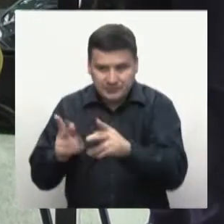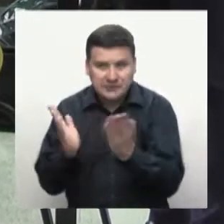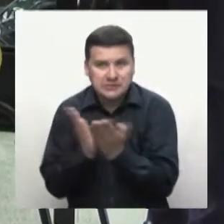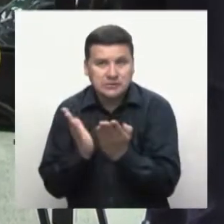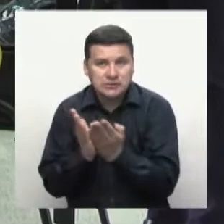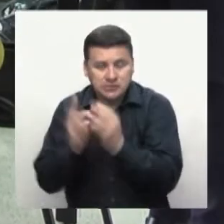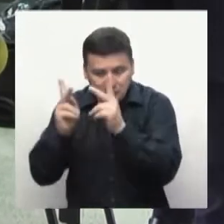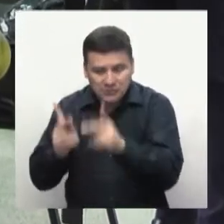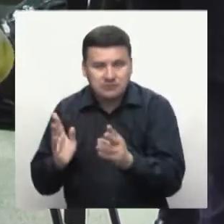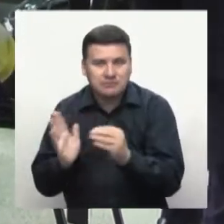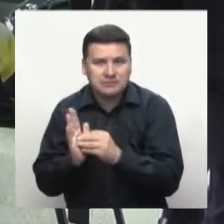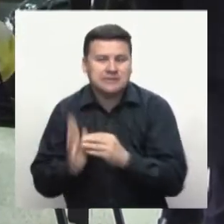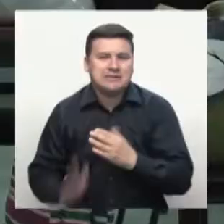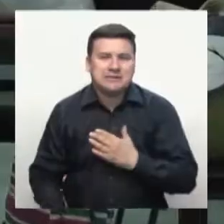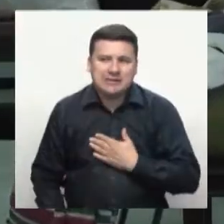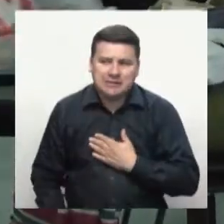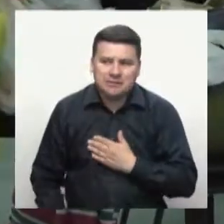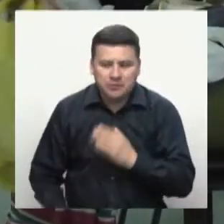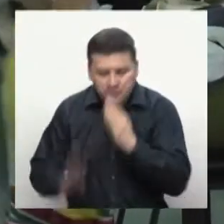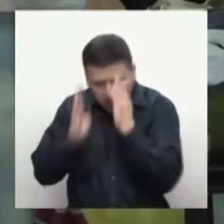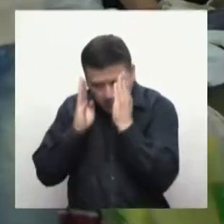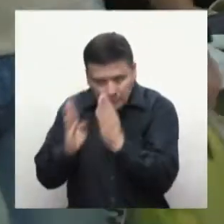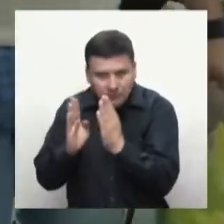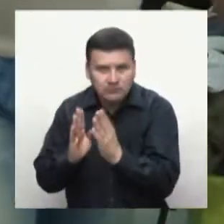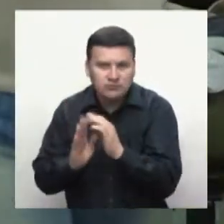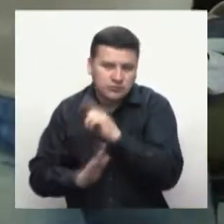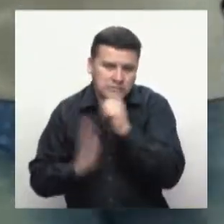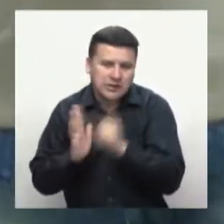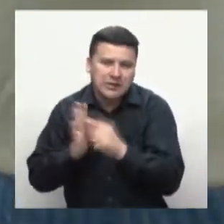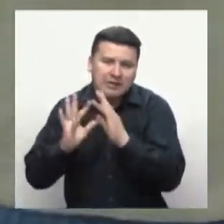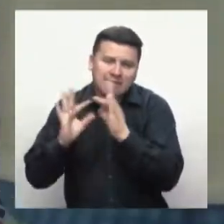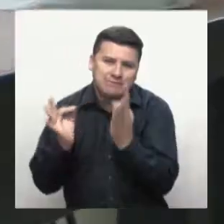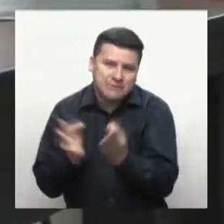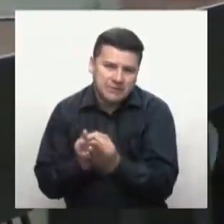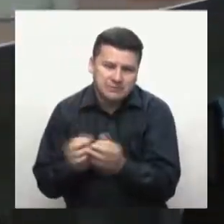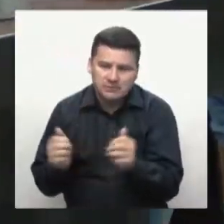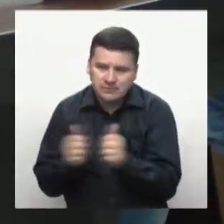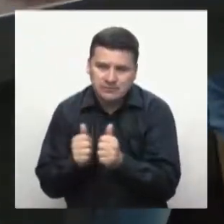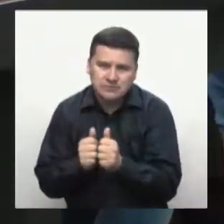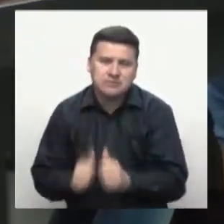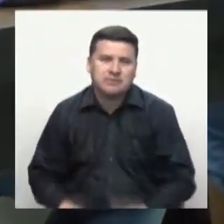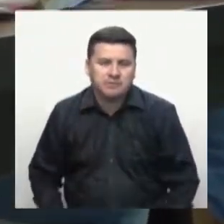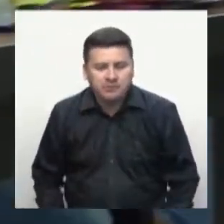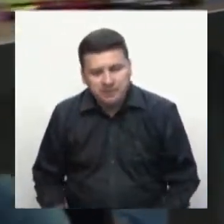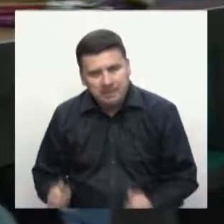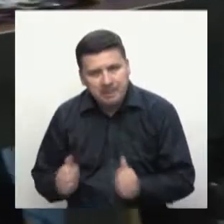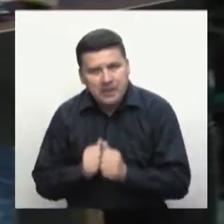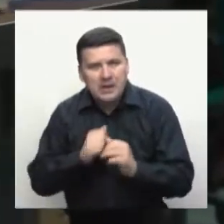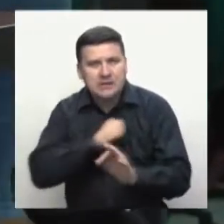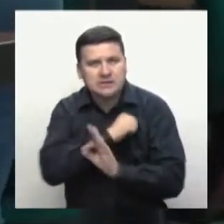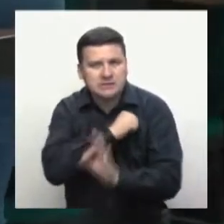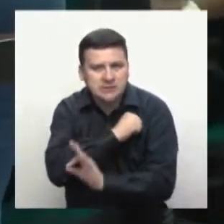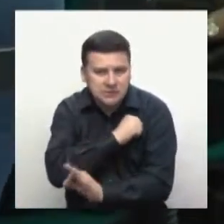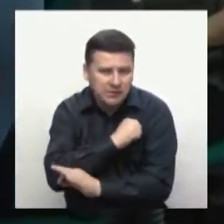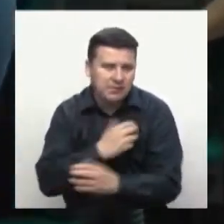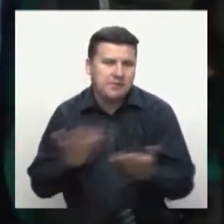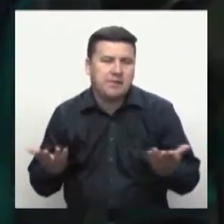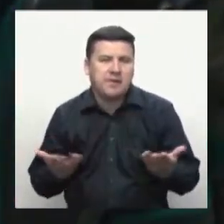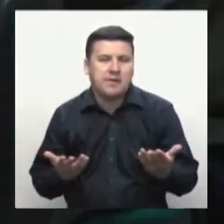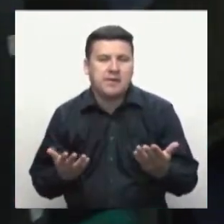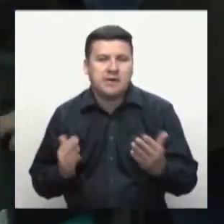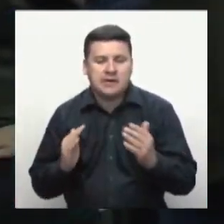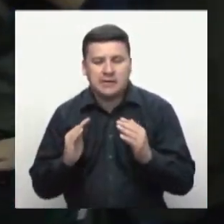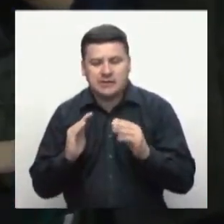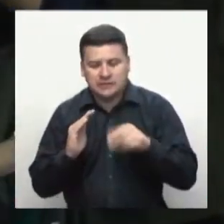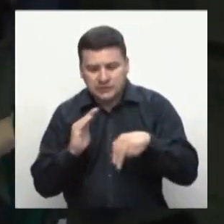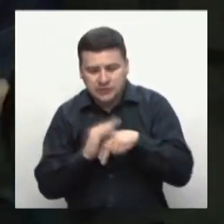psicológico, nuestros líderes de bienestar también de comercio, hemos estado muy pendientes de todas las actividades con ellos y esperamos pues